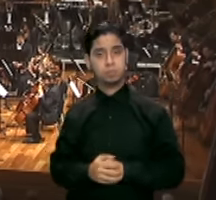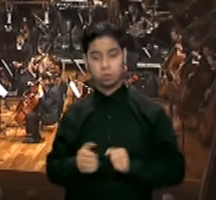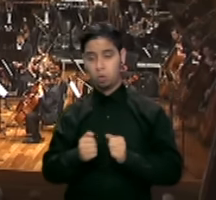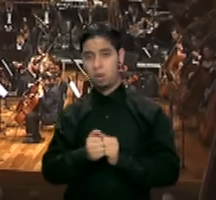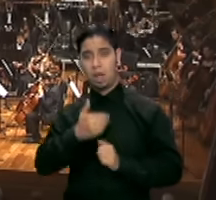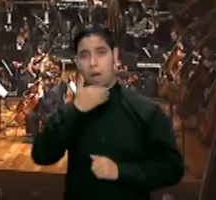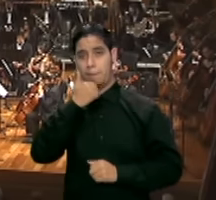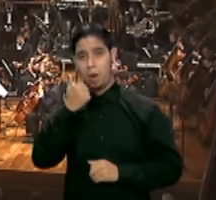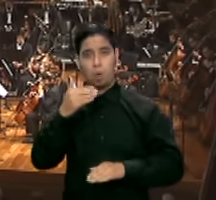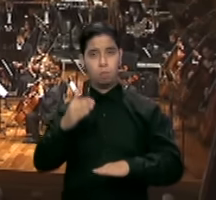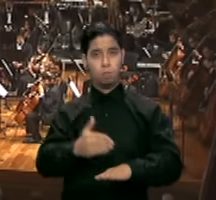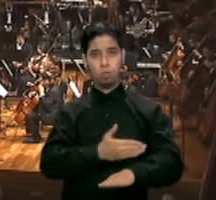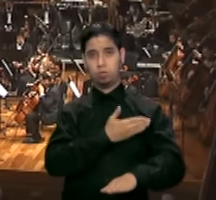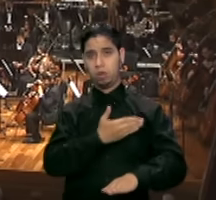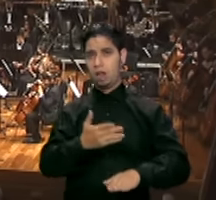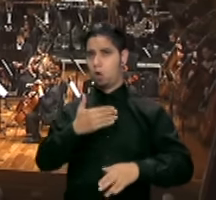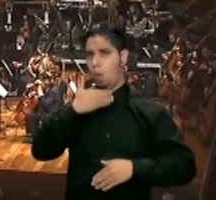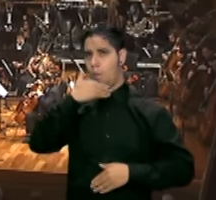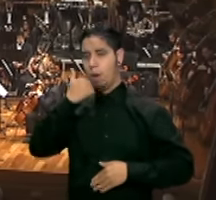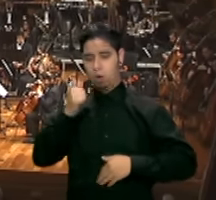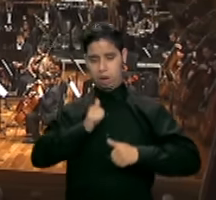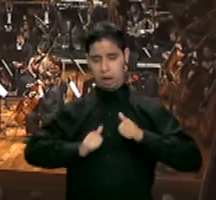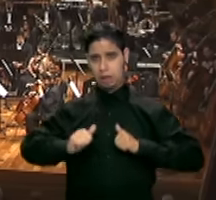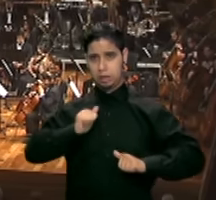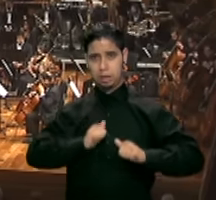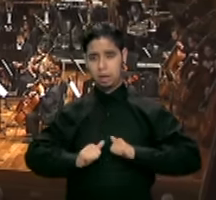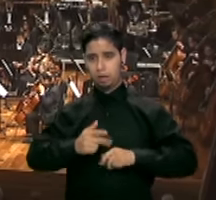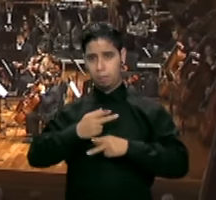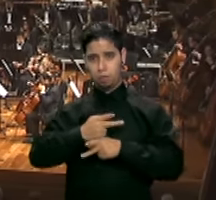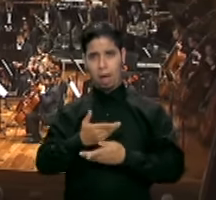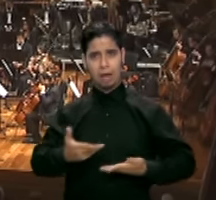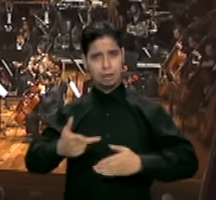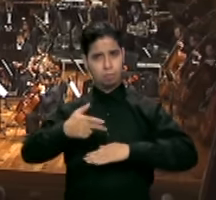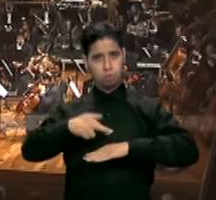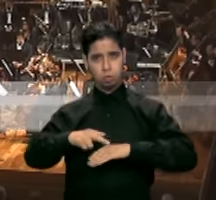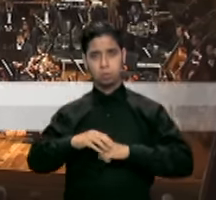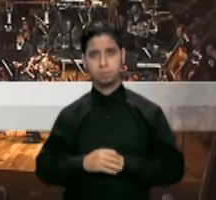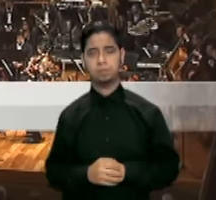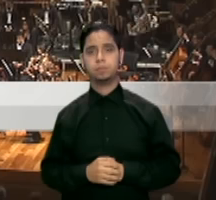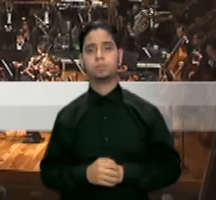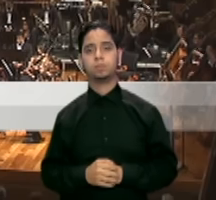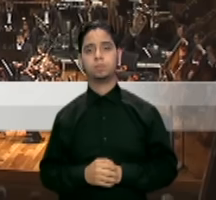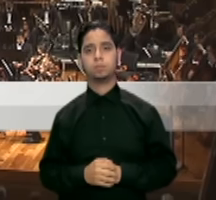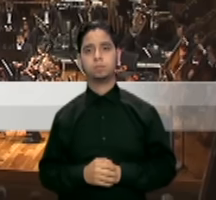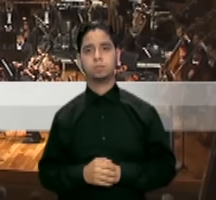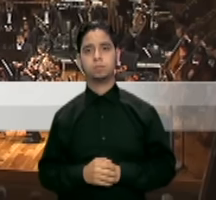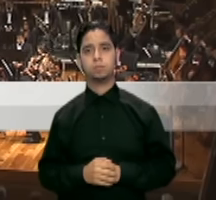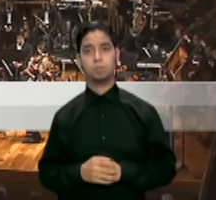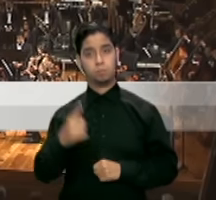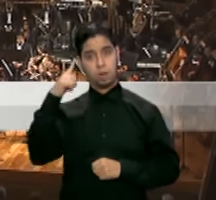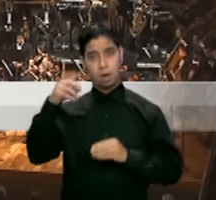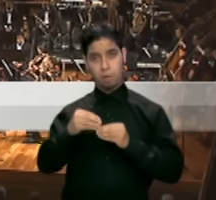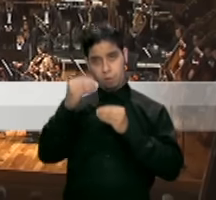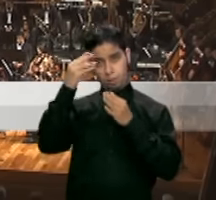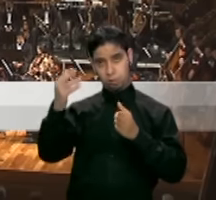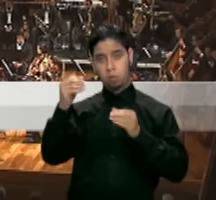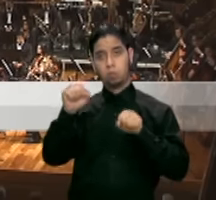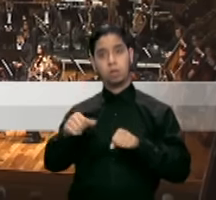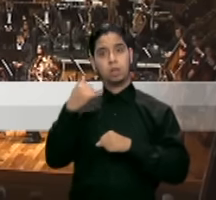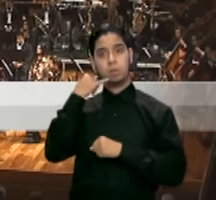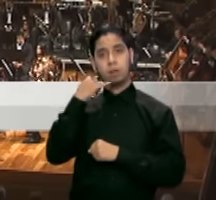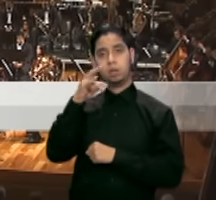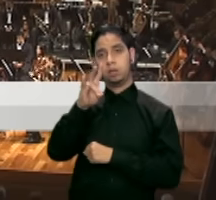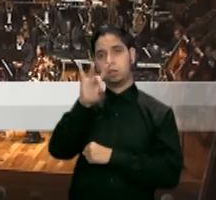y los mejores artistas que el país ha producido en los últimos años. Información sobre la temporada de conciertos puede comunicarse al 787